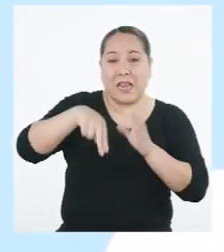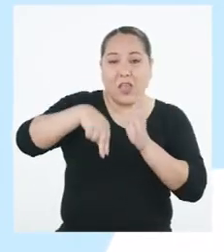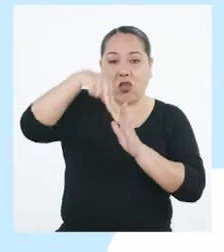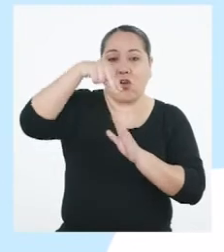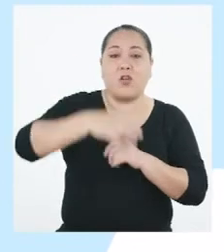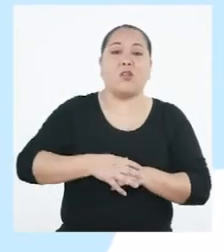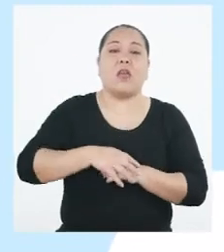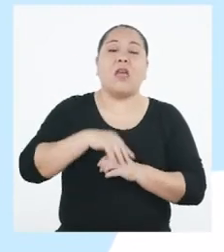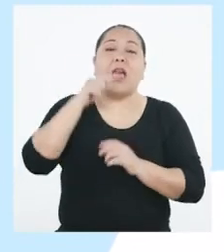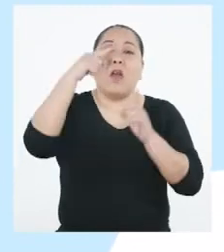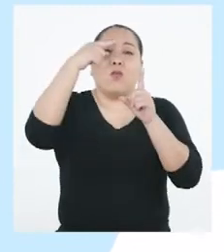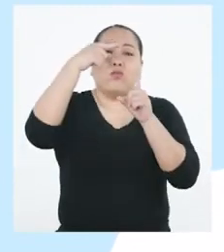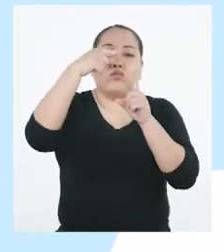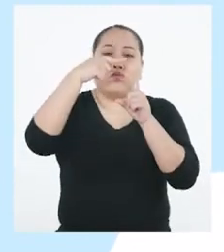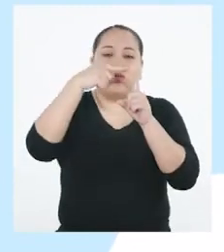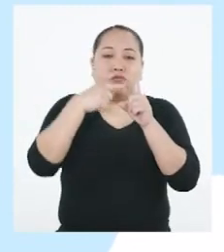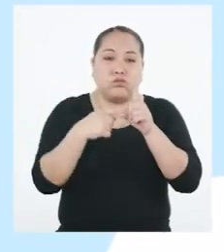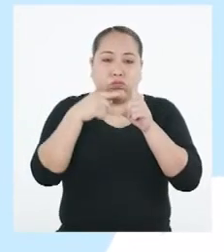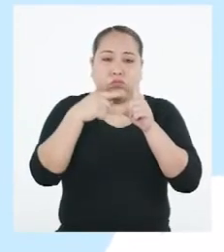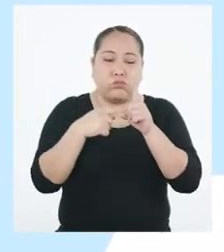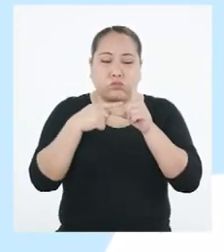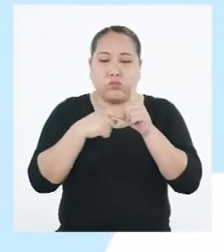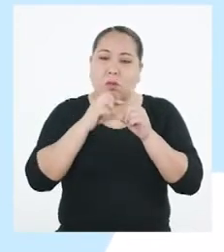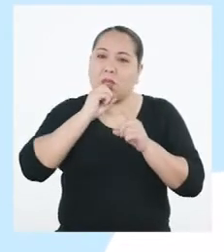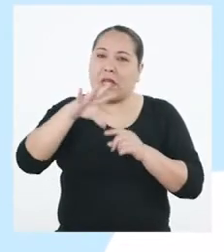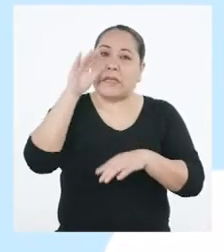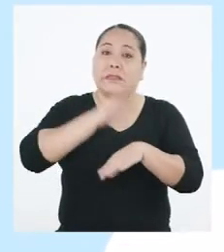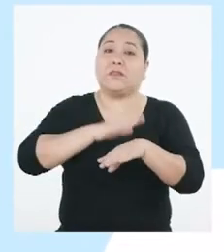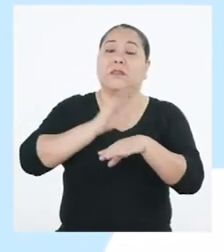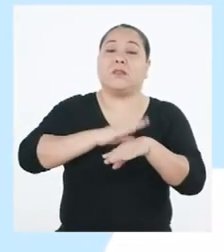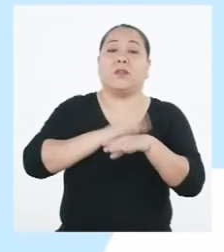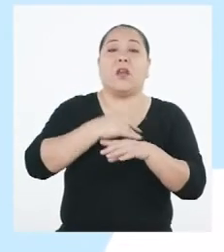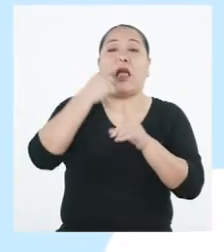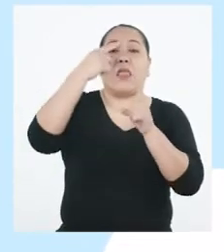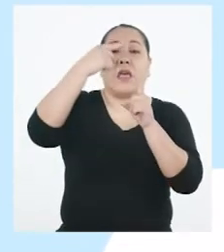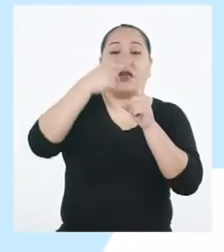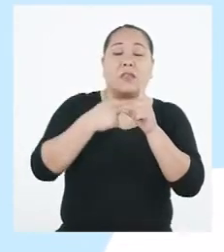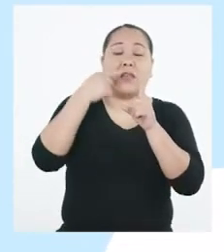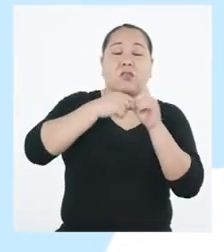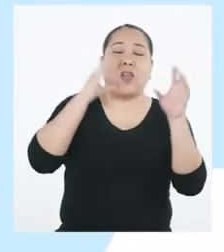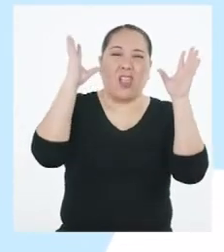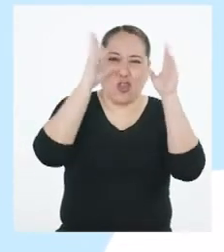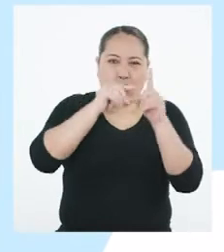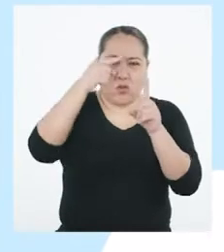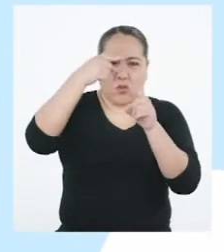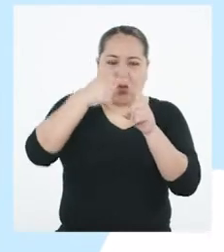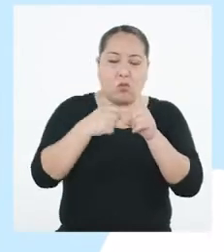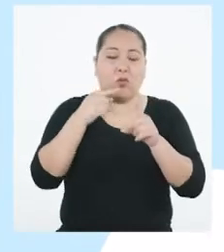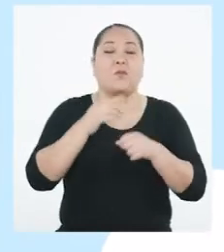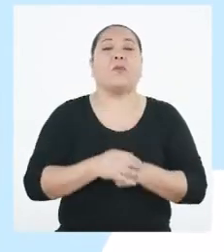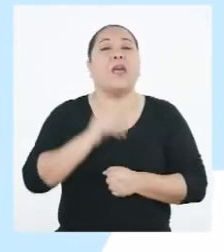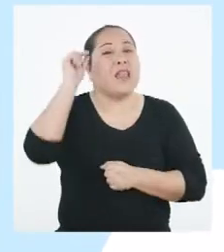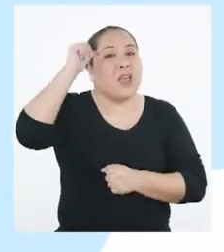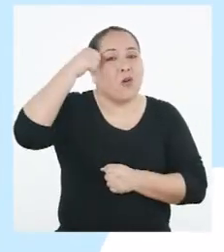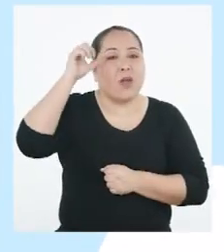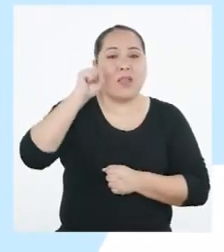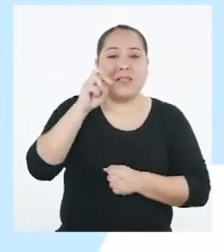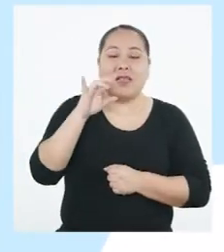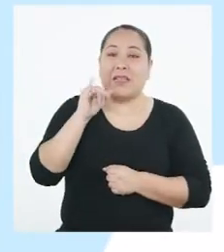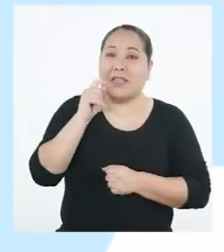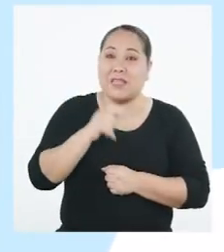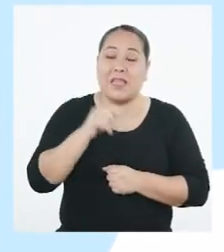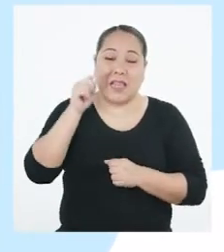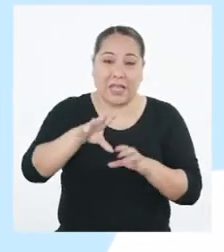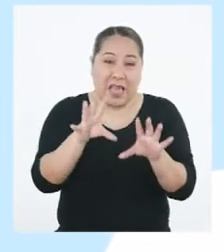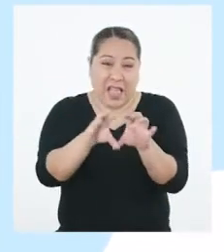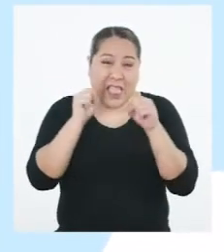descienden debajo de sus valores normales, emitimos avisos por descenso de temperatura nocturna. Recuerda, Sarita, las